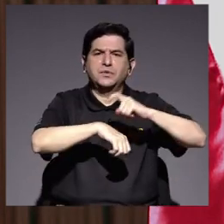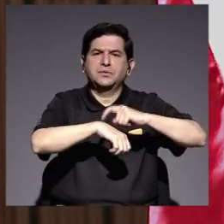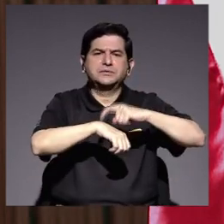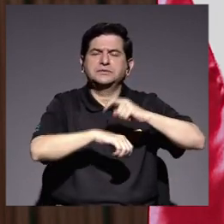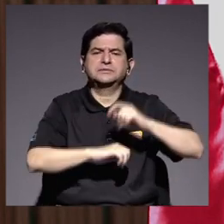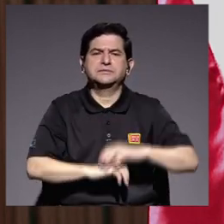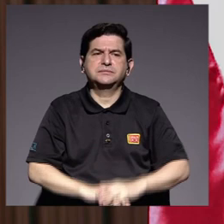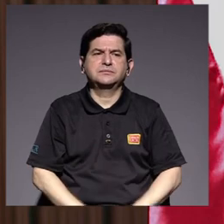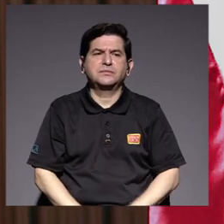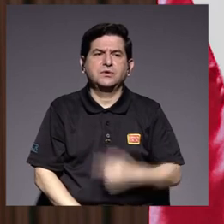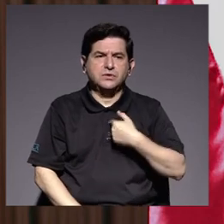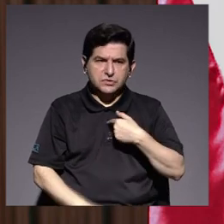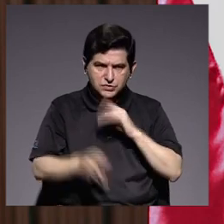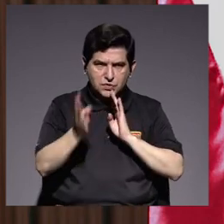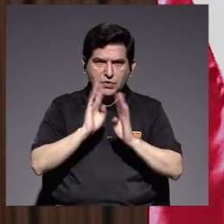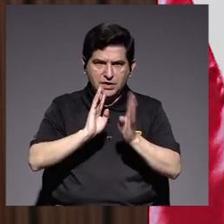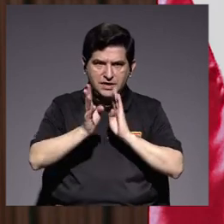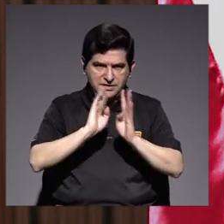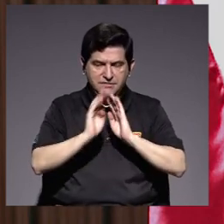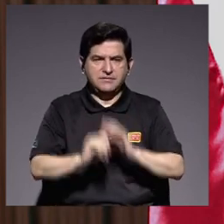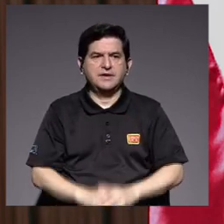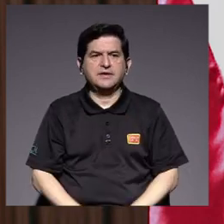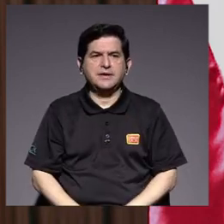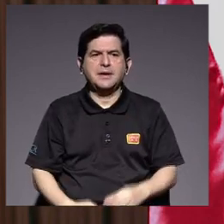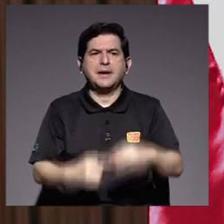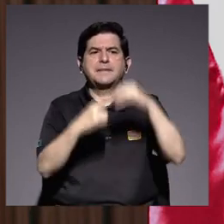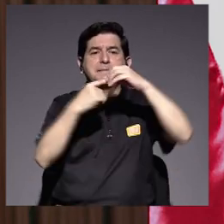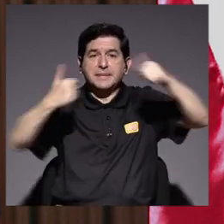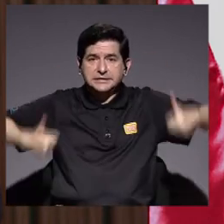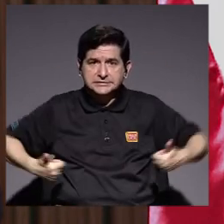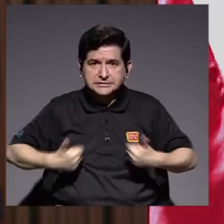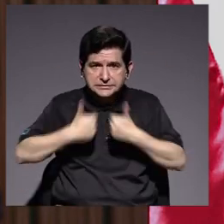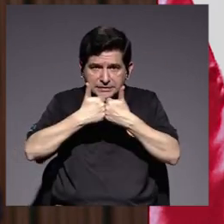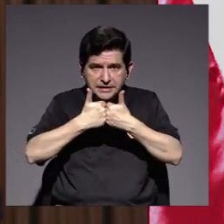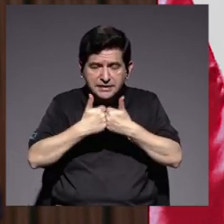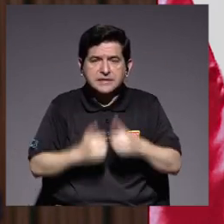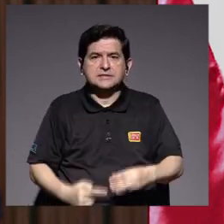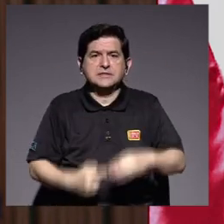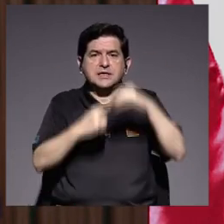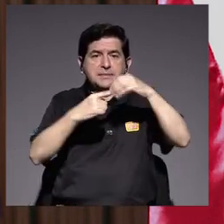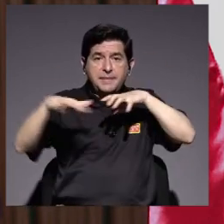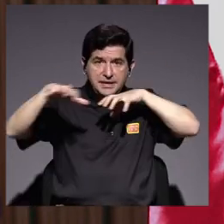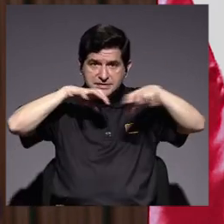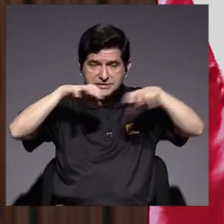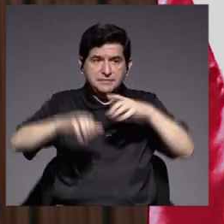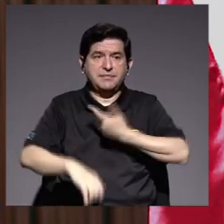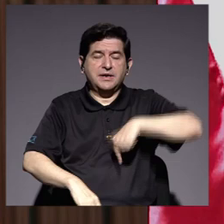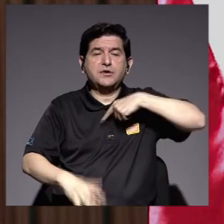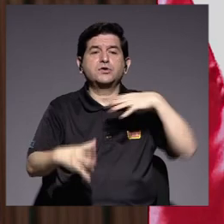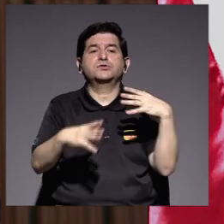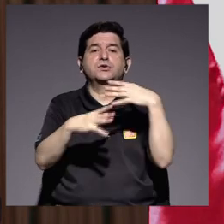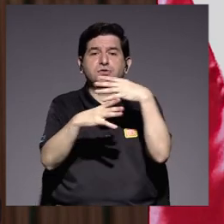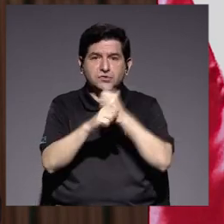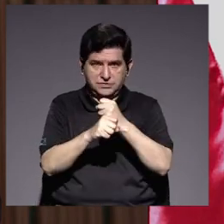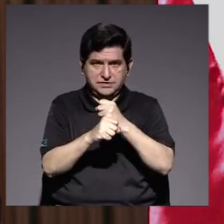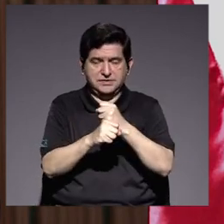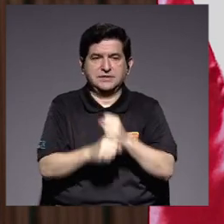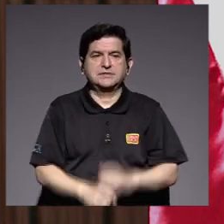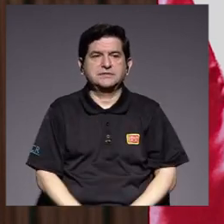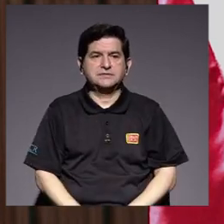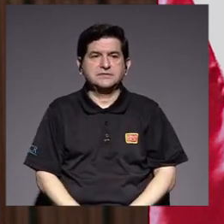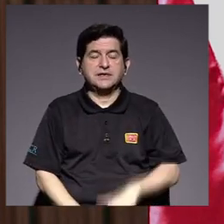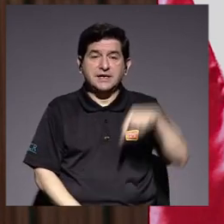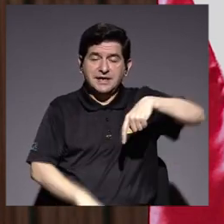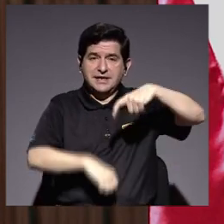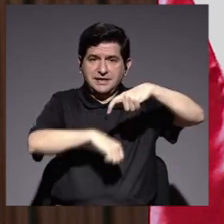me referiré a los principales retos y las principales acciones que hemos realizado en